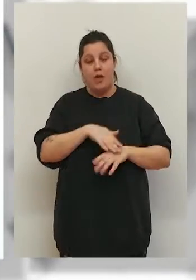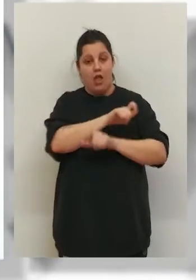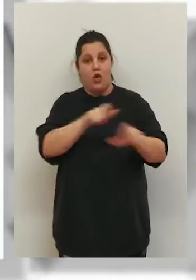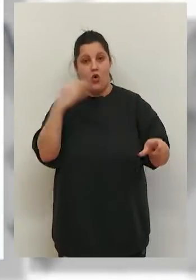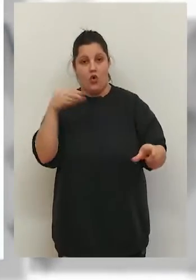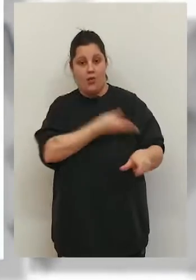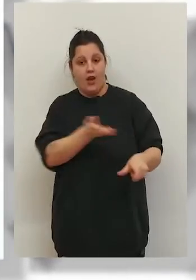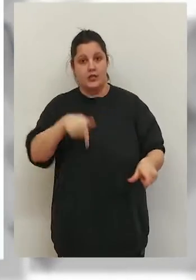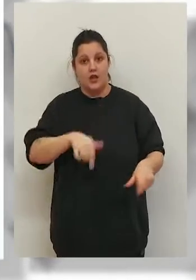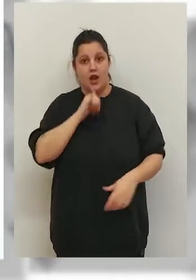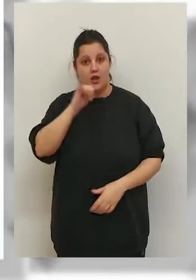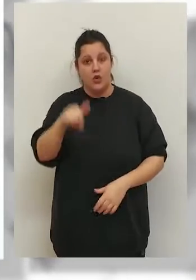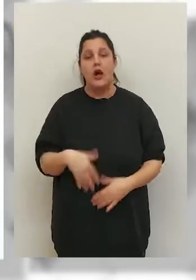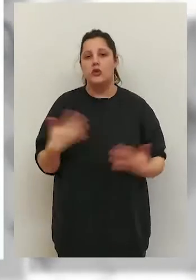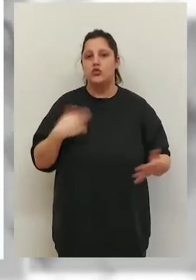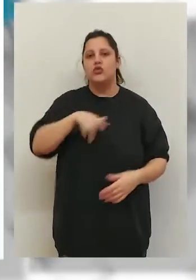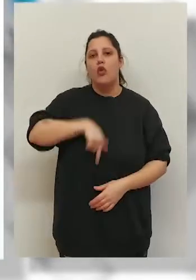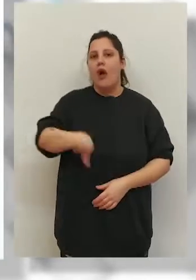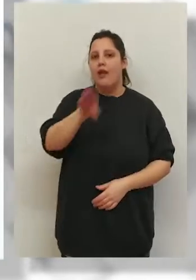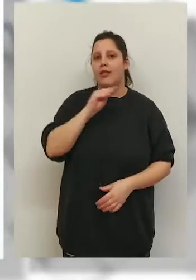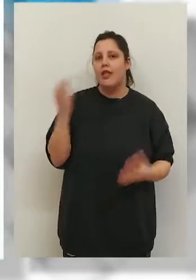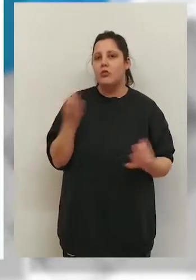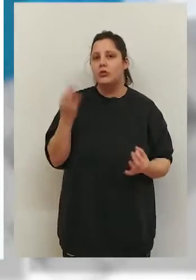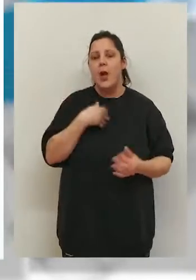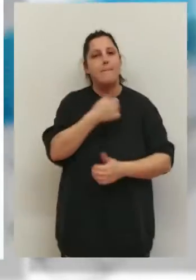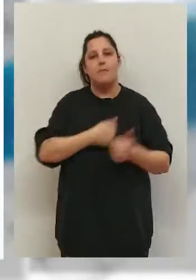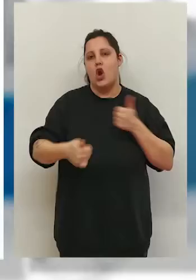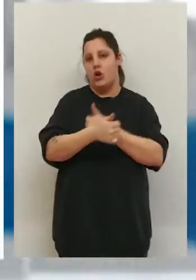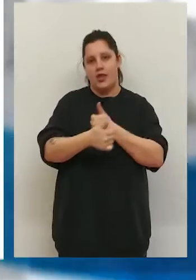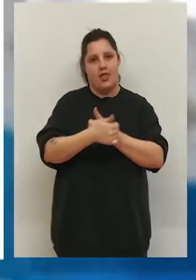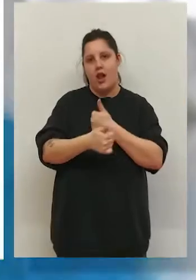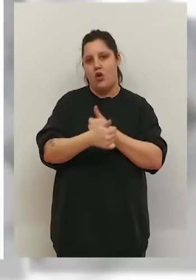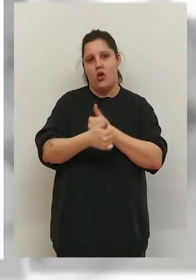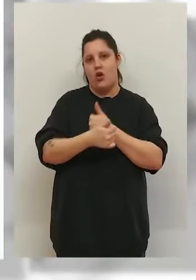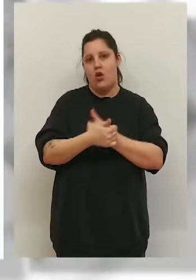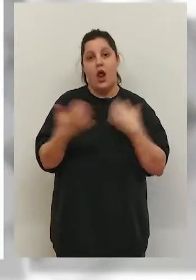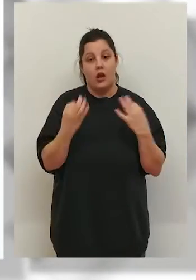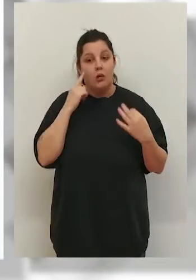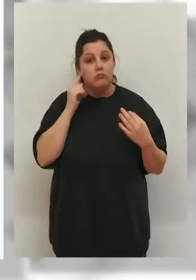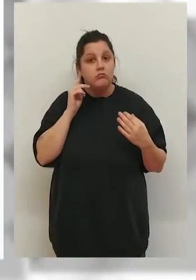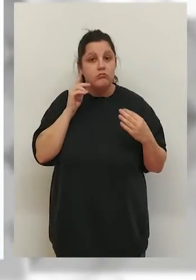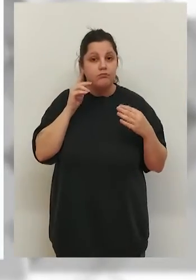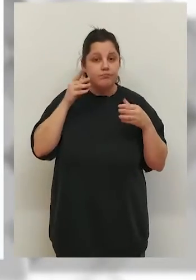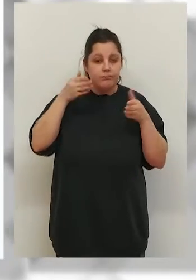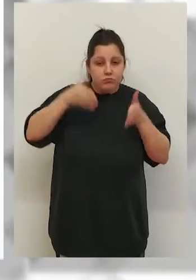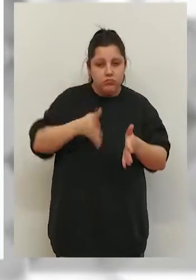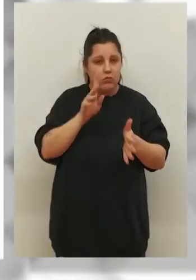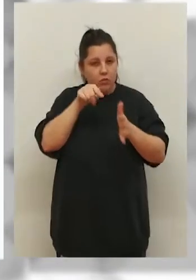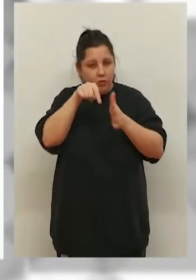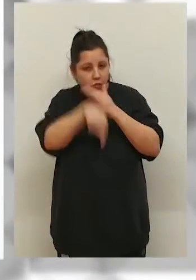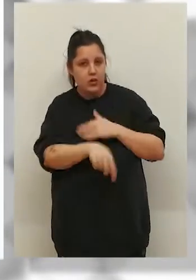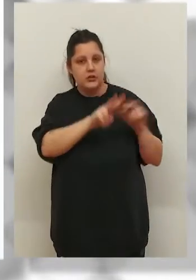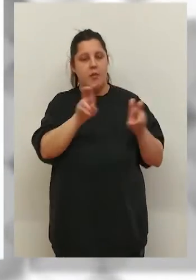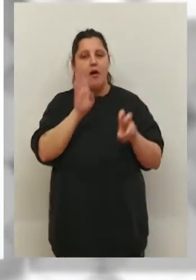para los jóvenes en nuestra comunidad y por tanto entendemos que es prioritario el ahondar